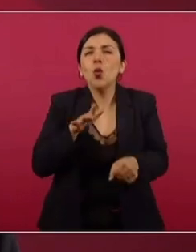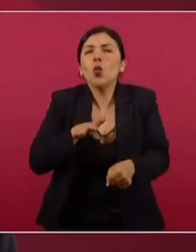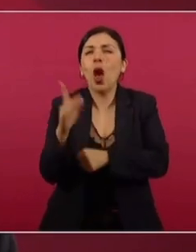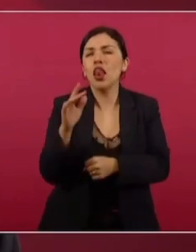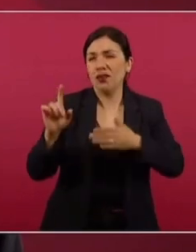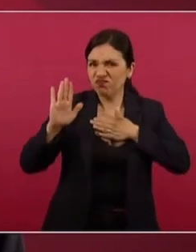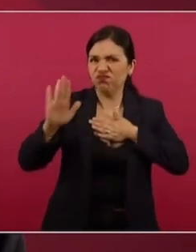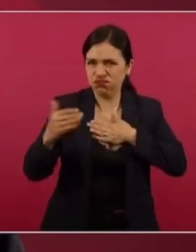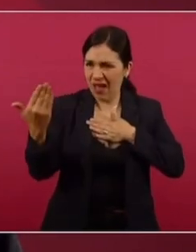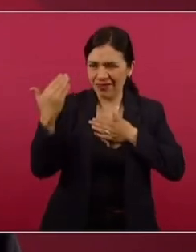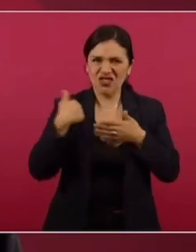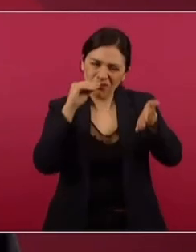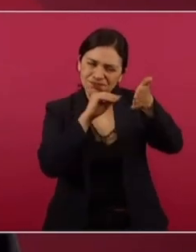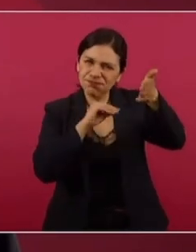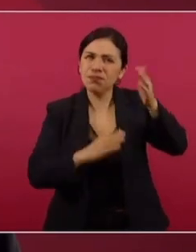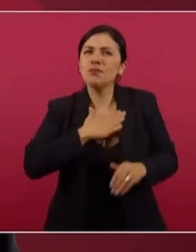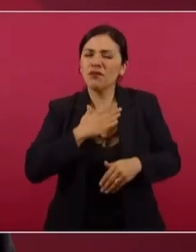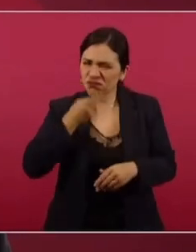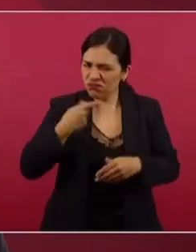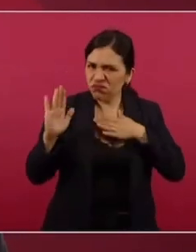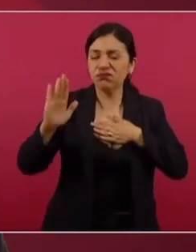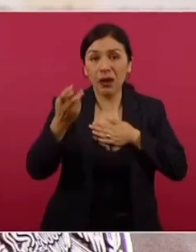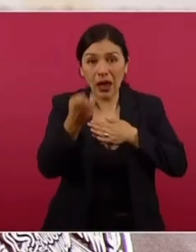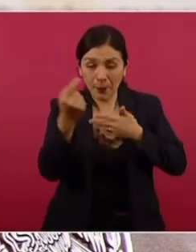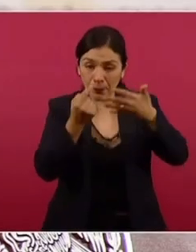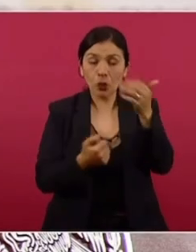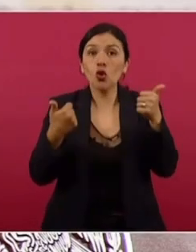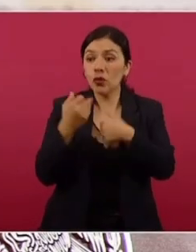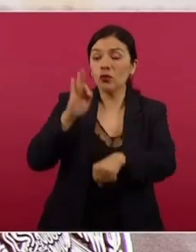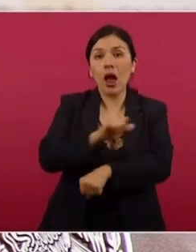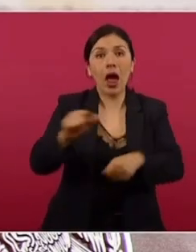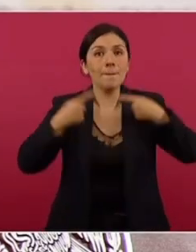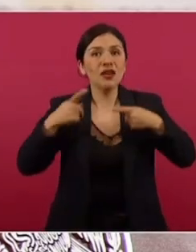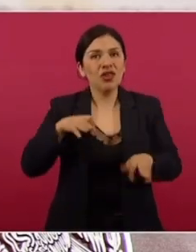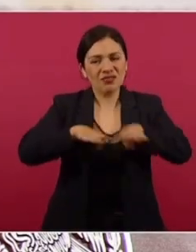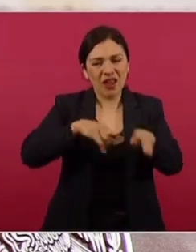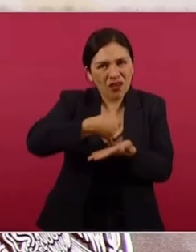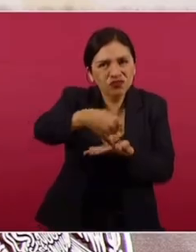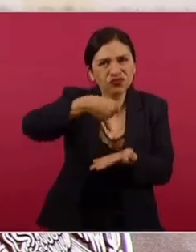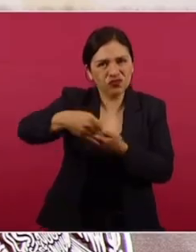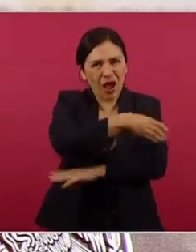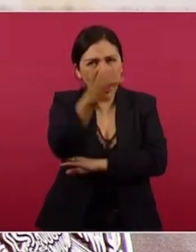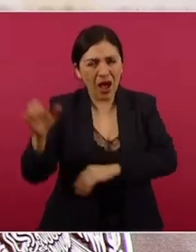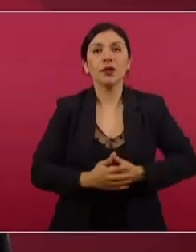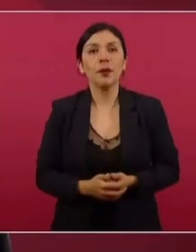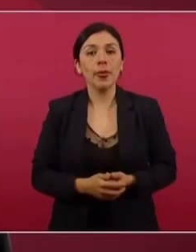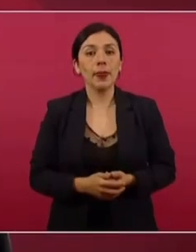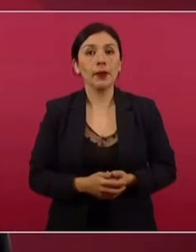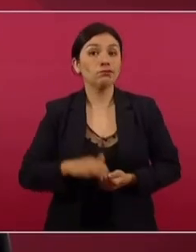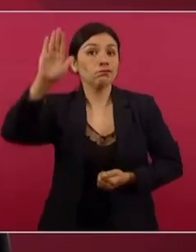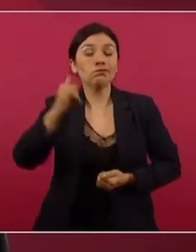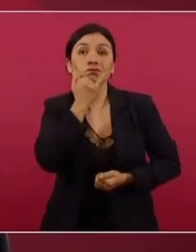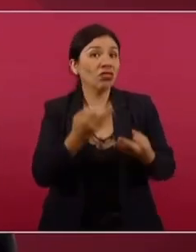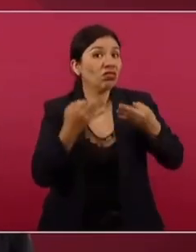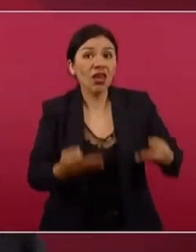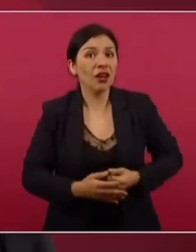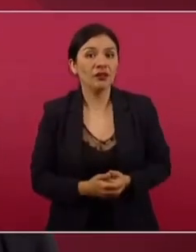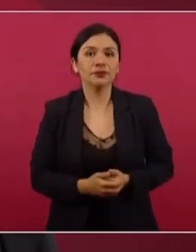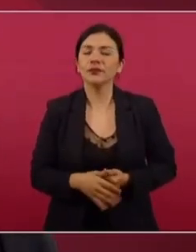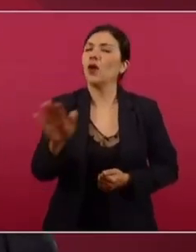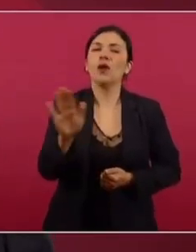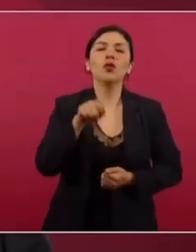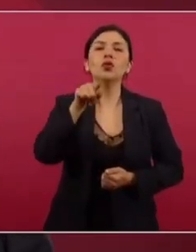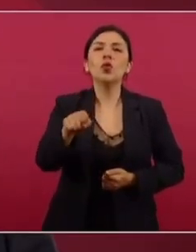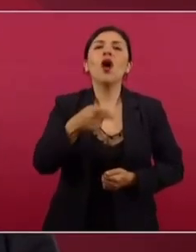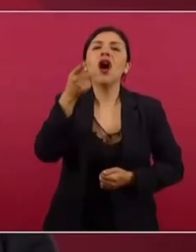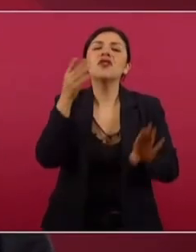que yo haya hecho con los campesinos, que no haya cumplido. ¿El de la tierra? No, pero estás